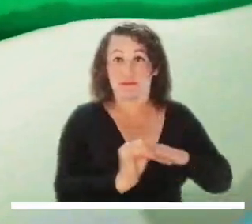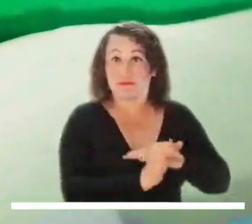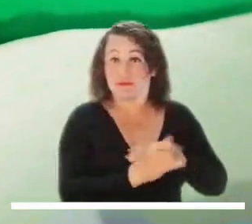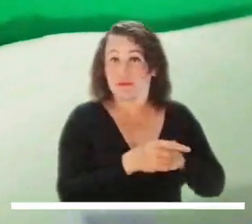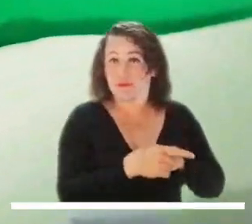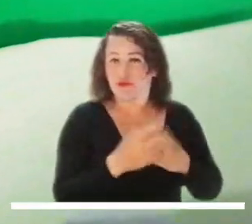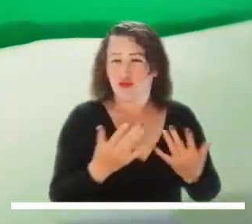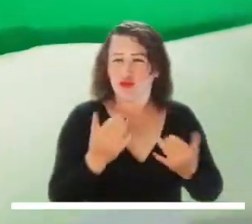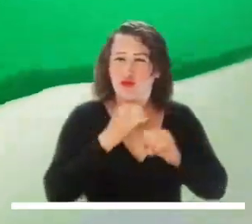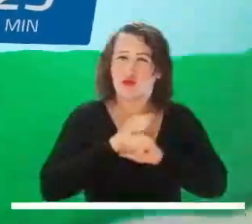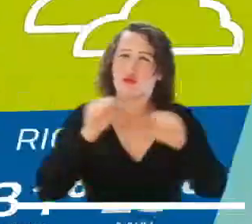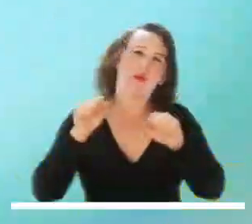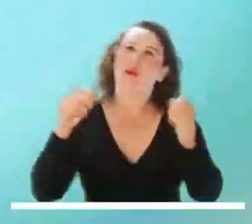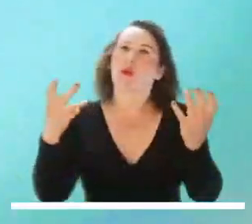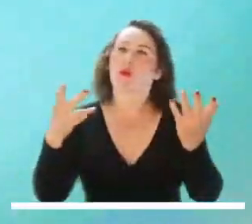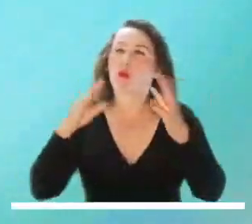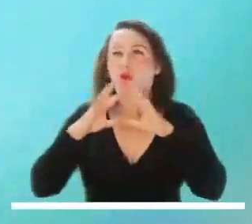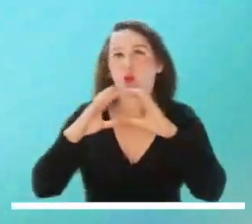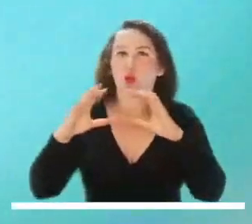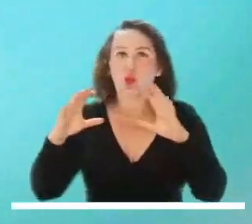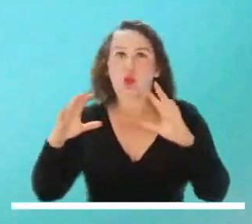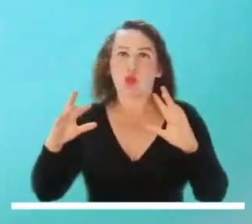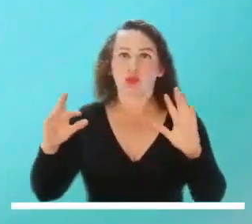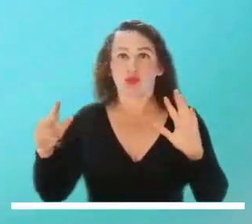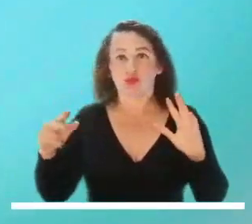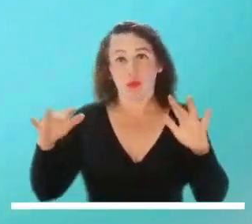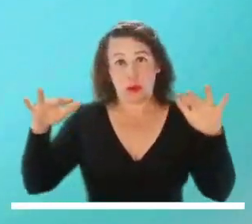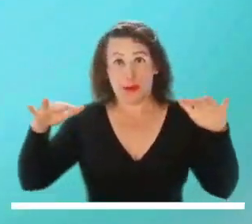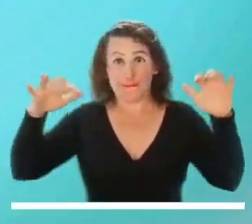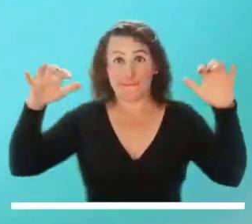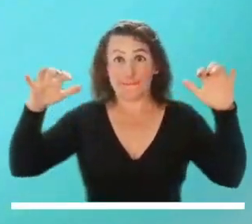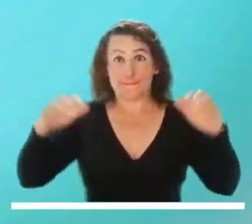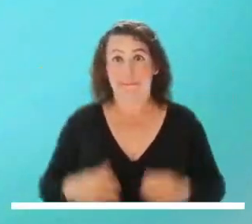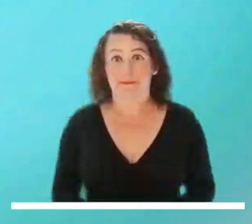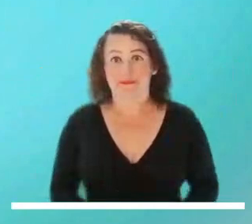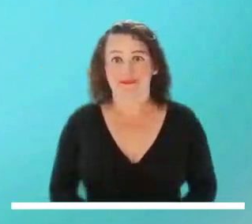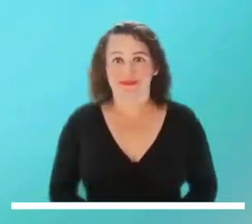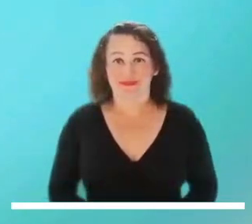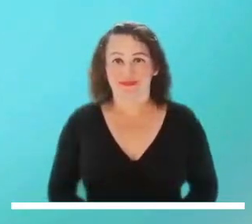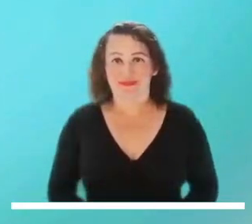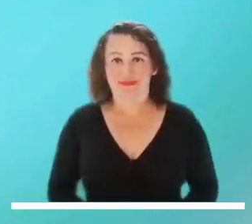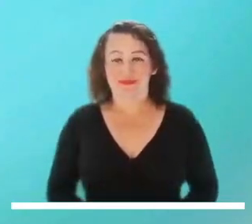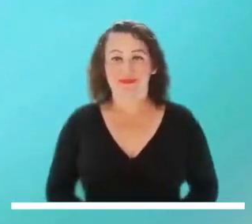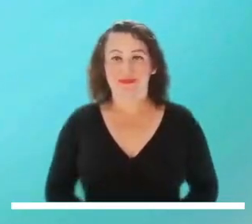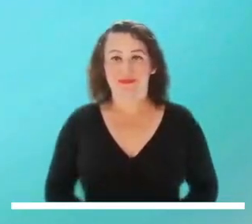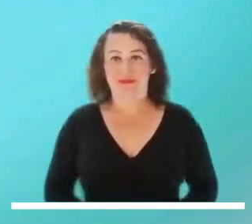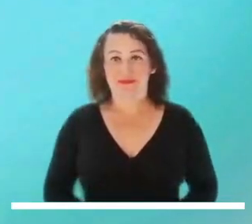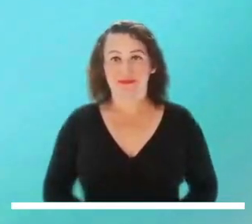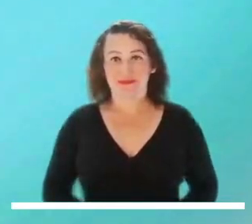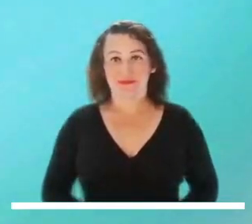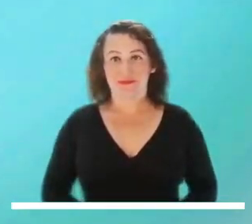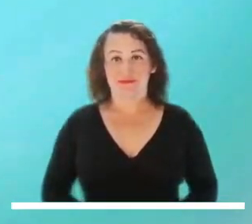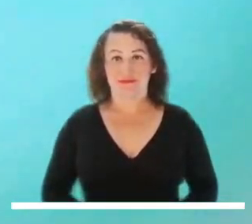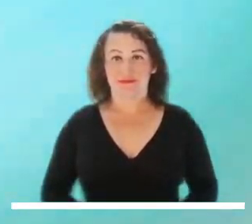Por su parte, el archipiélago de San Andrés y Providencia despierta con nubosidad variable y condiciones secas.